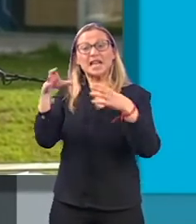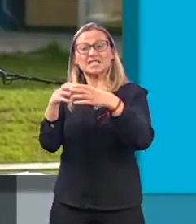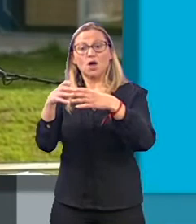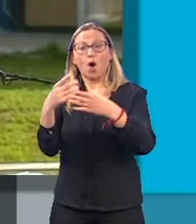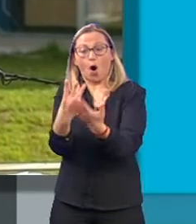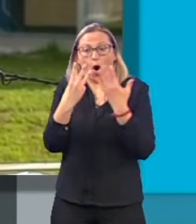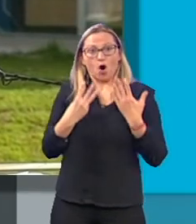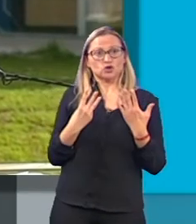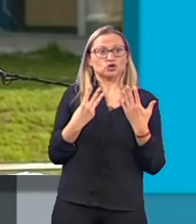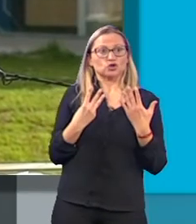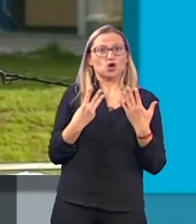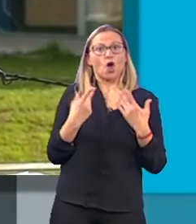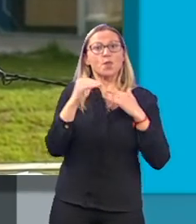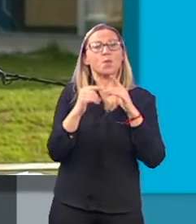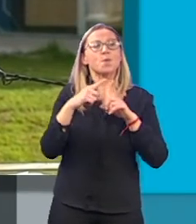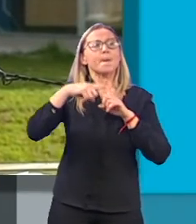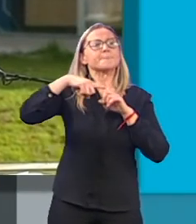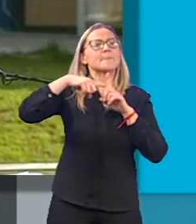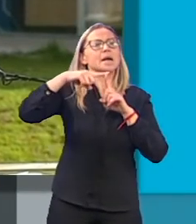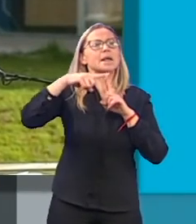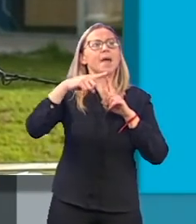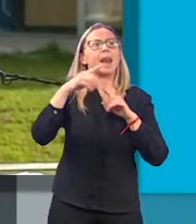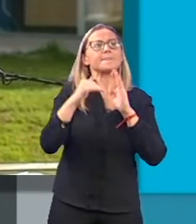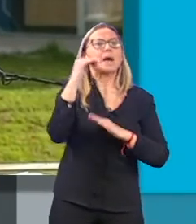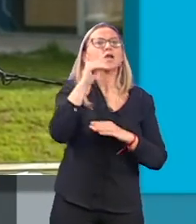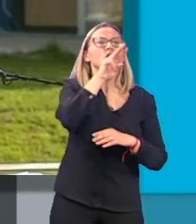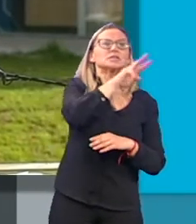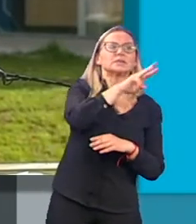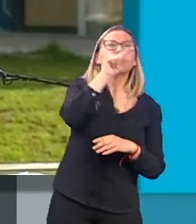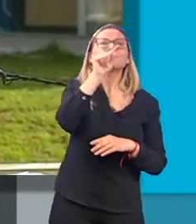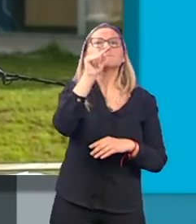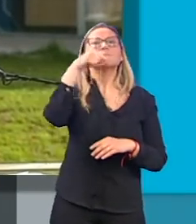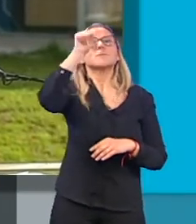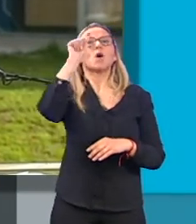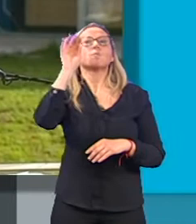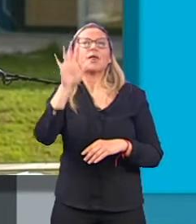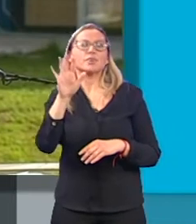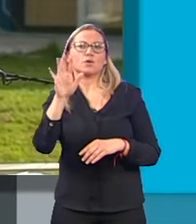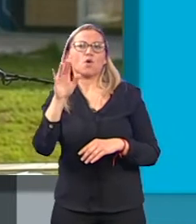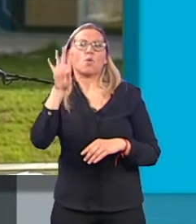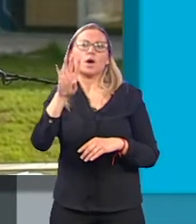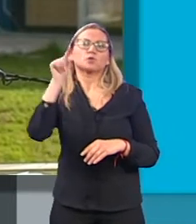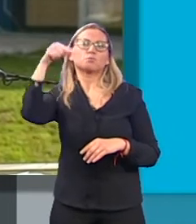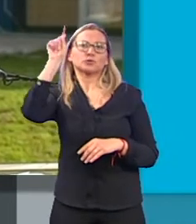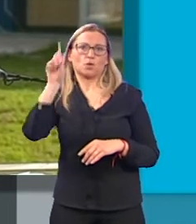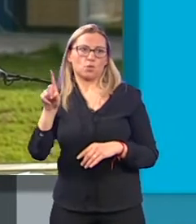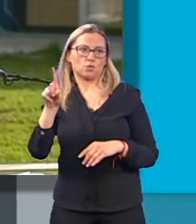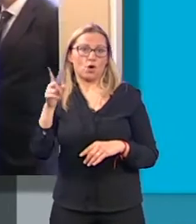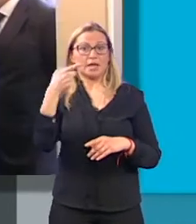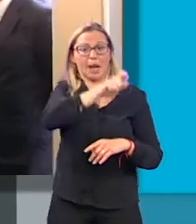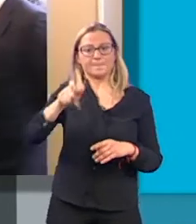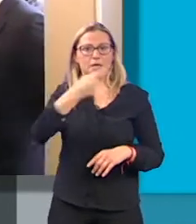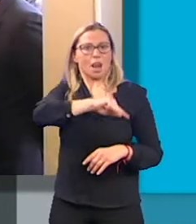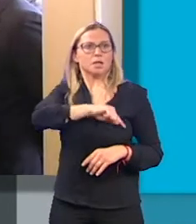sido de magnitud mayor o igual a 3.0 o 4.1 y que han sido sentidos por la población.